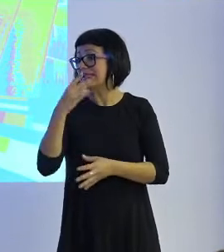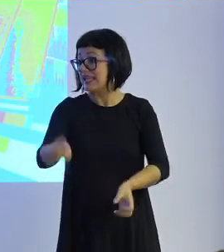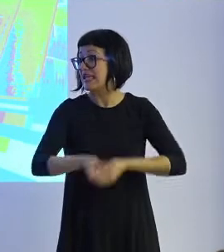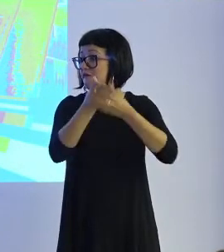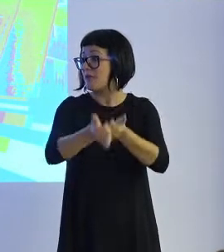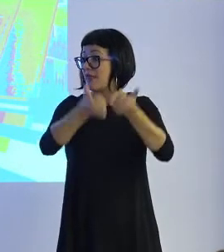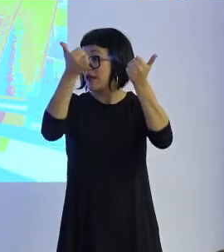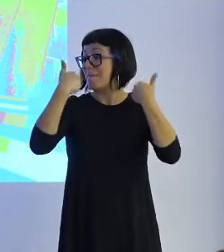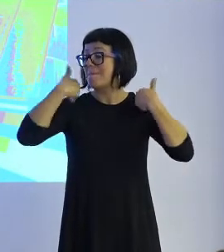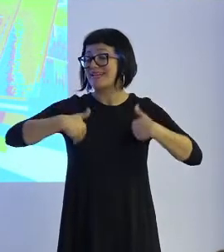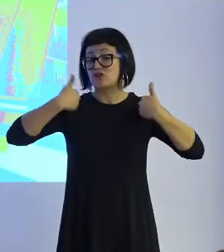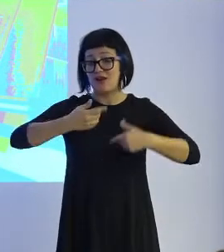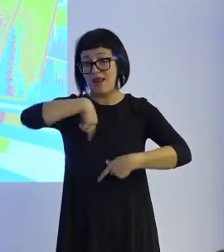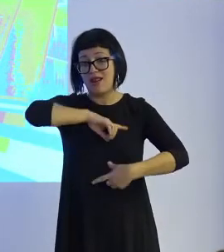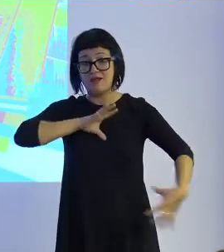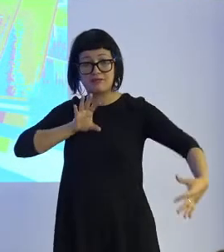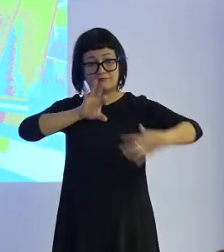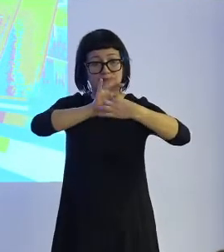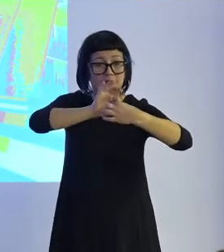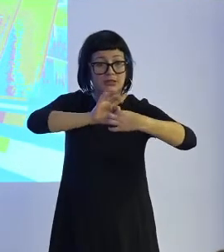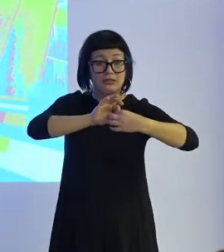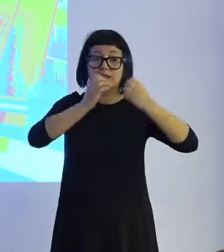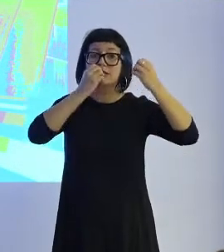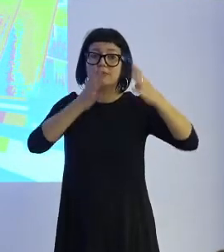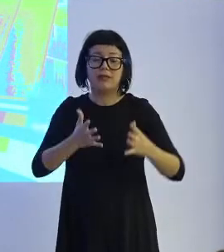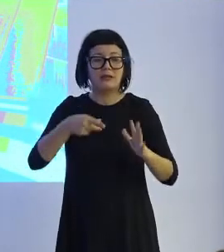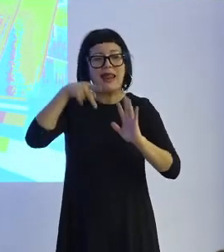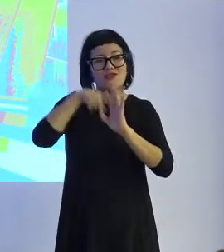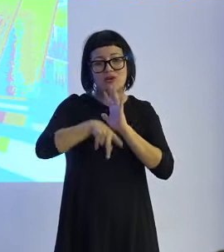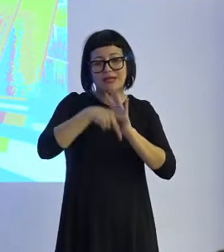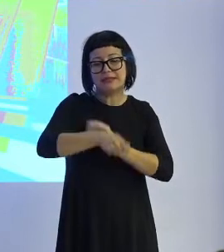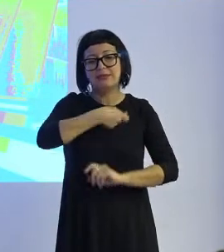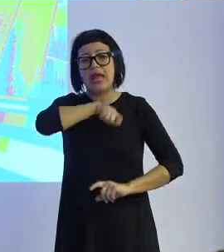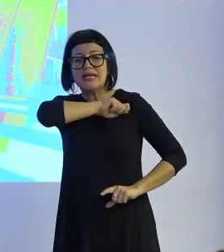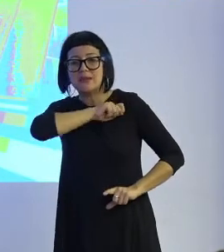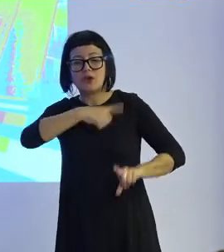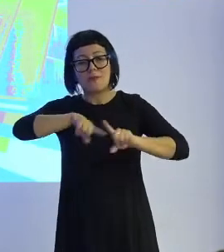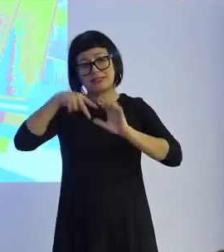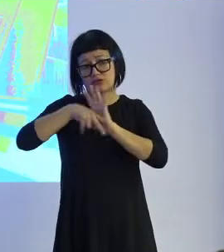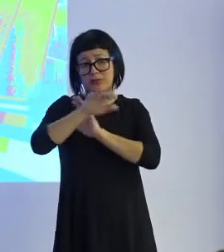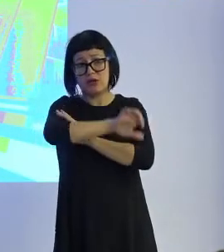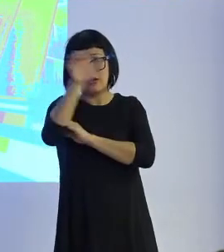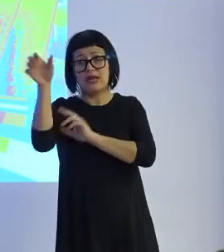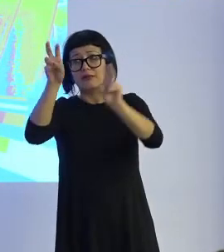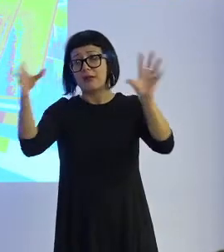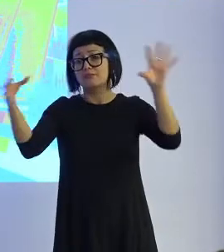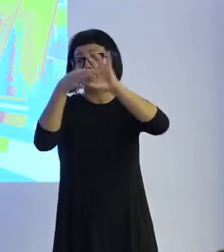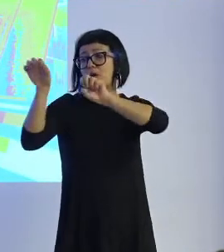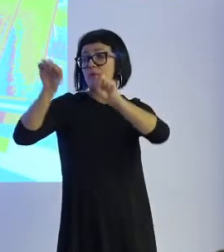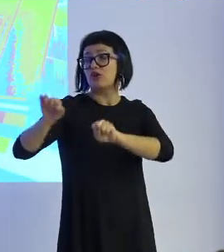información personal nuestra. la normativa española y europea sobre protección de datos